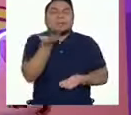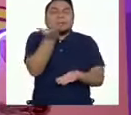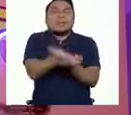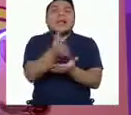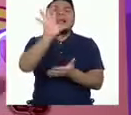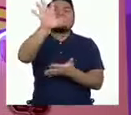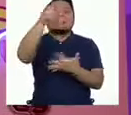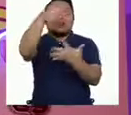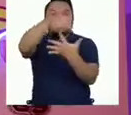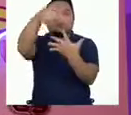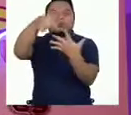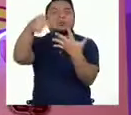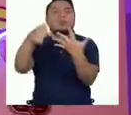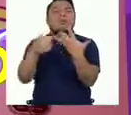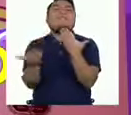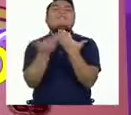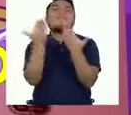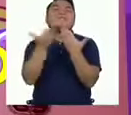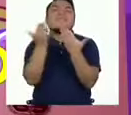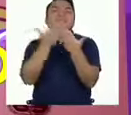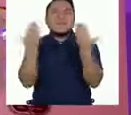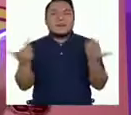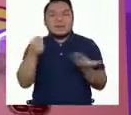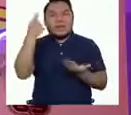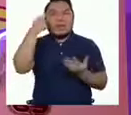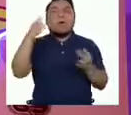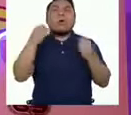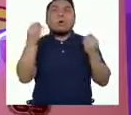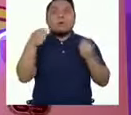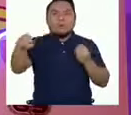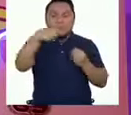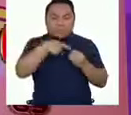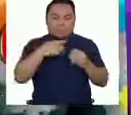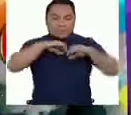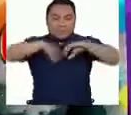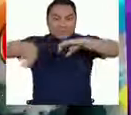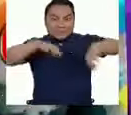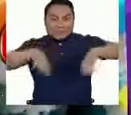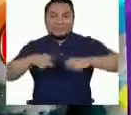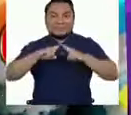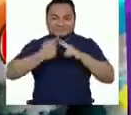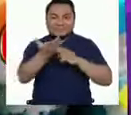pasos súper fáciles de seguir para hacer un secoladrillo. Así que comencemos.